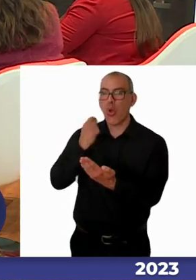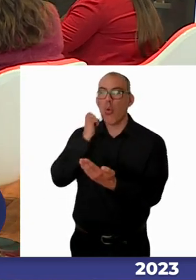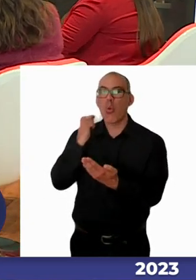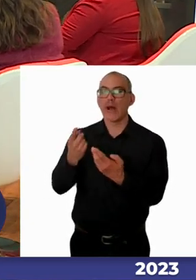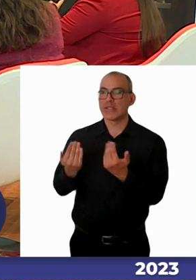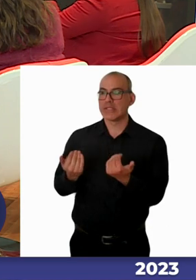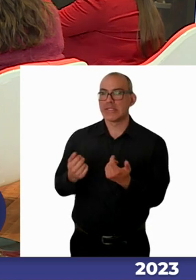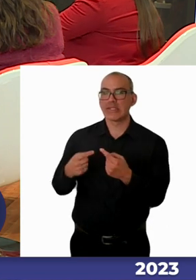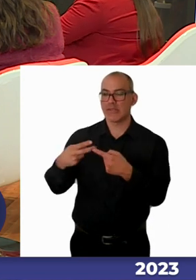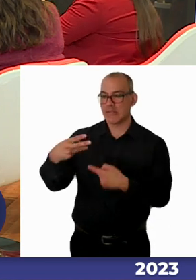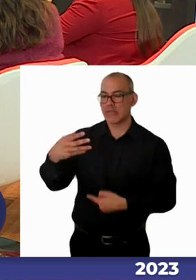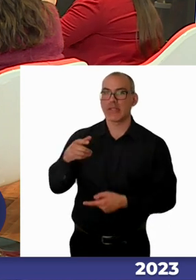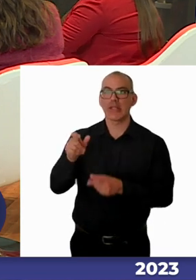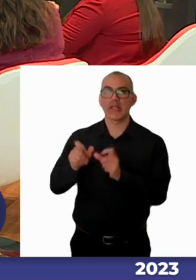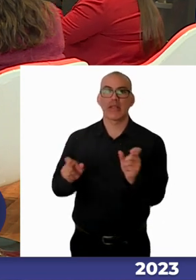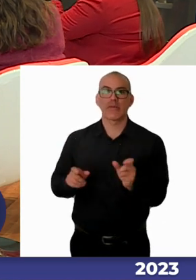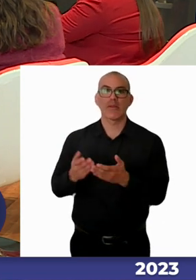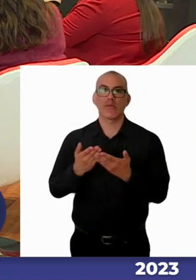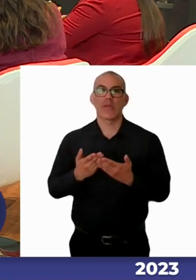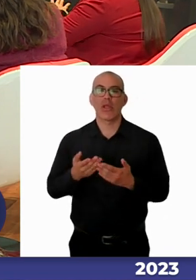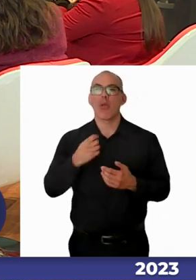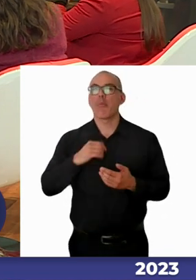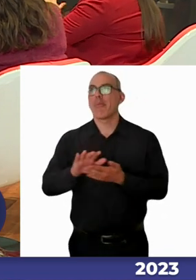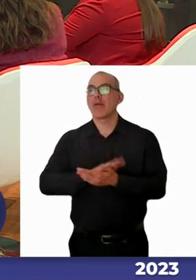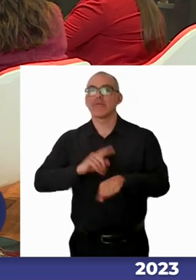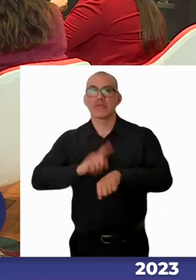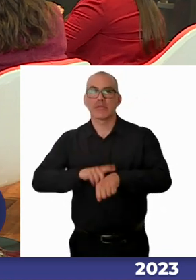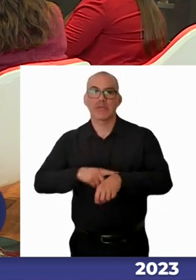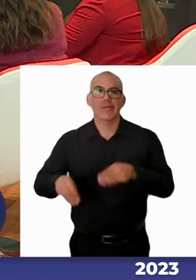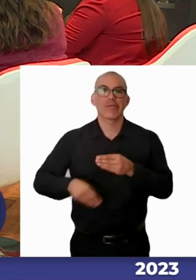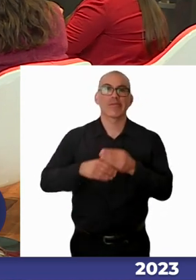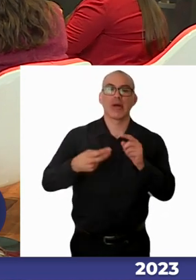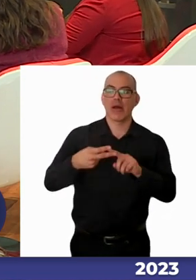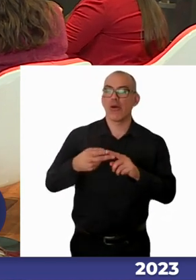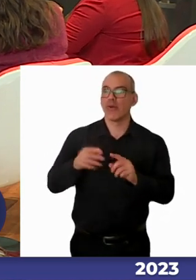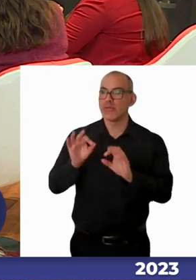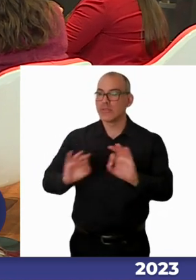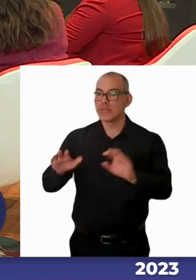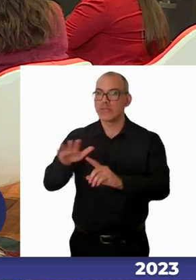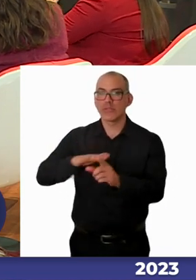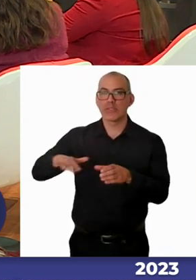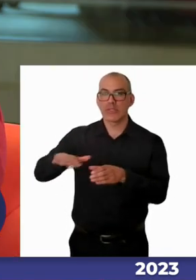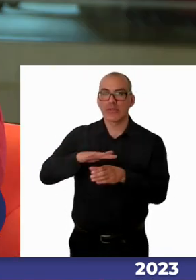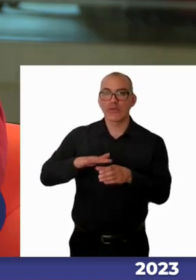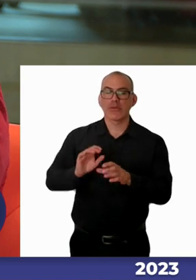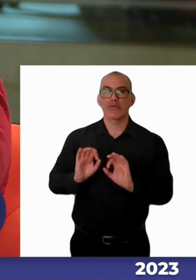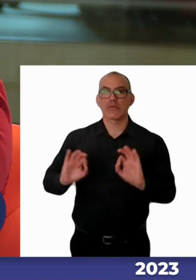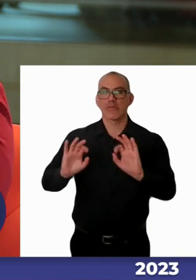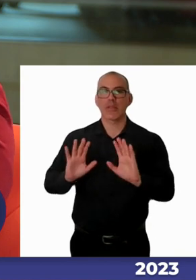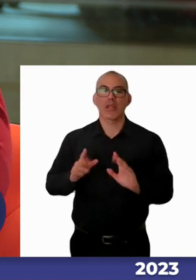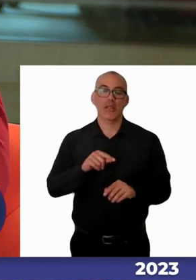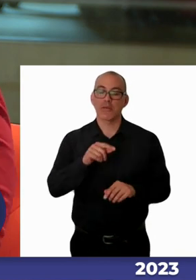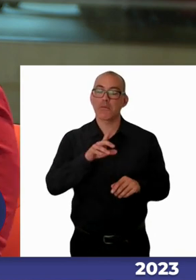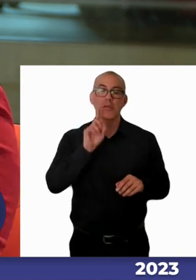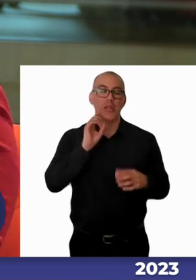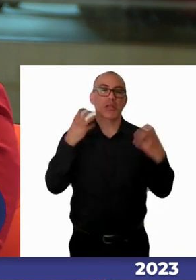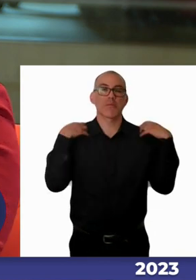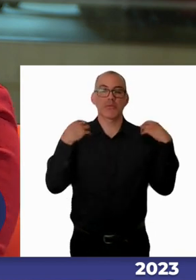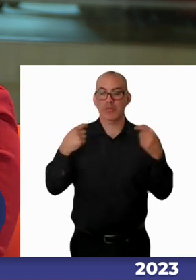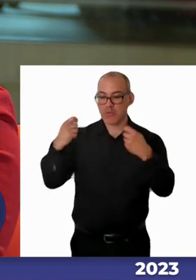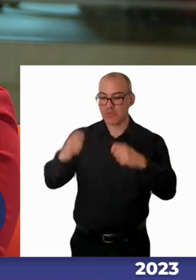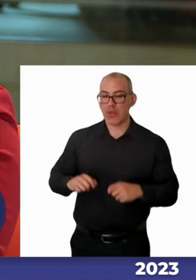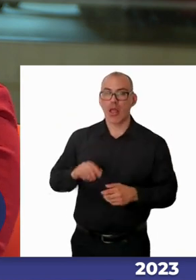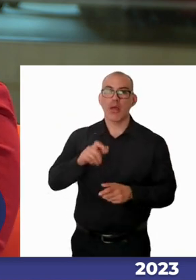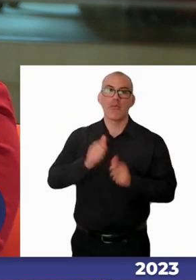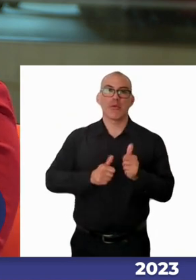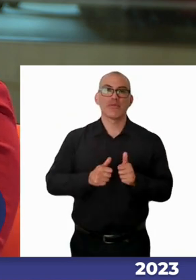tiempo algún tipo de situación particular eso lo verá el profesional y este ajuste va en respaldo a la 20.000 el